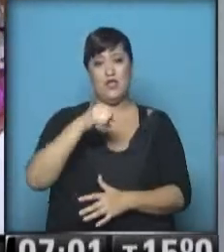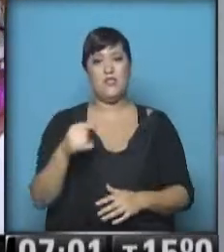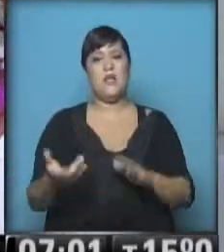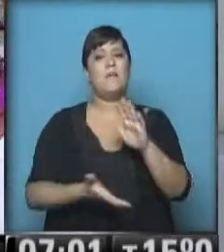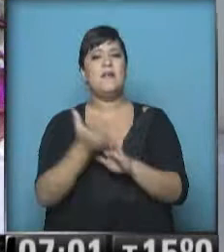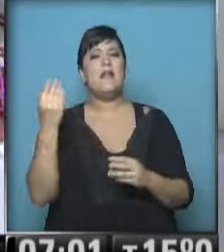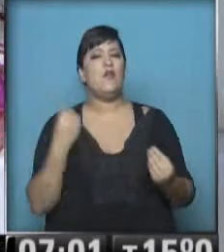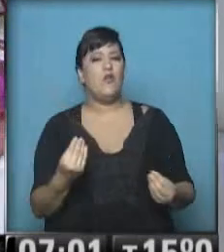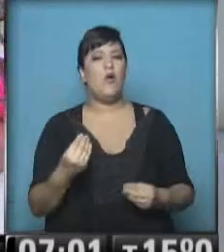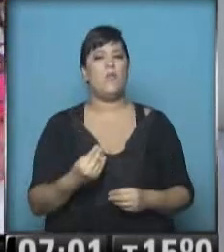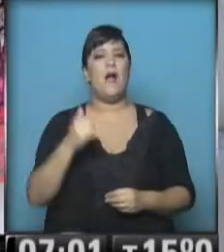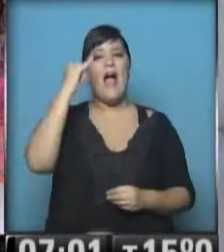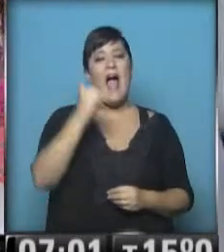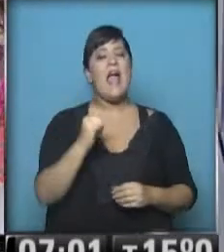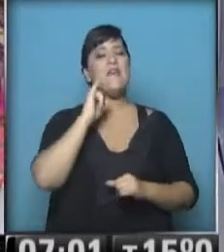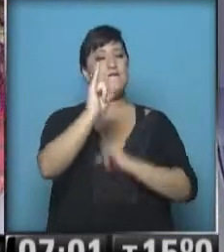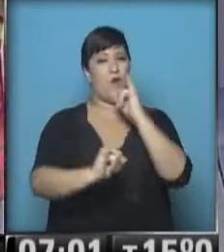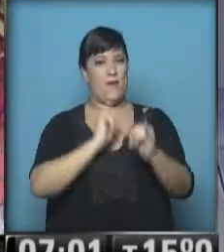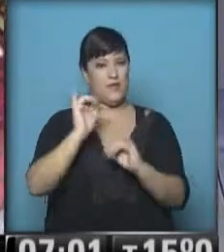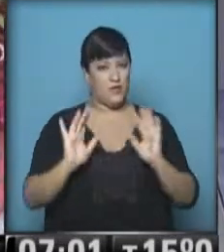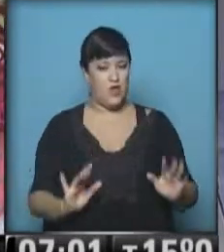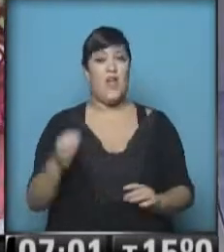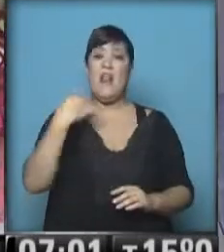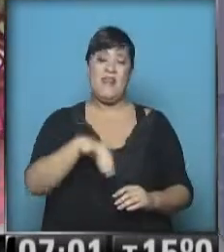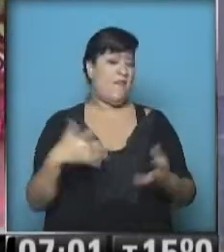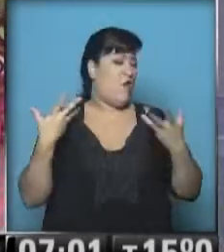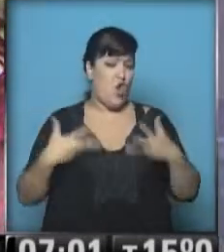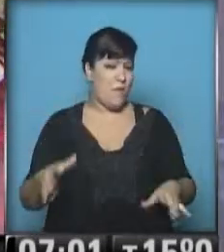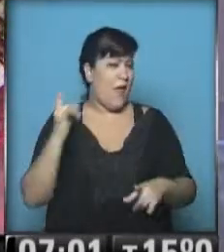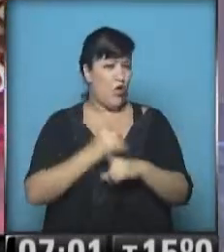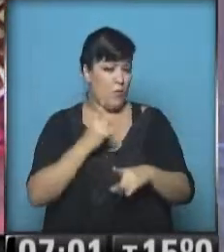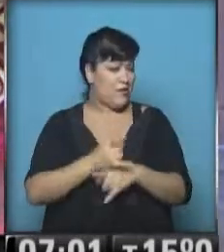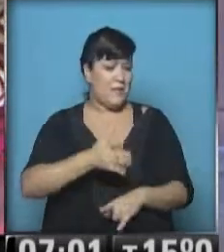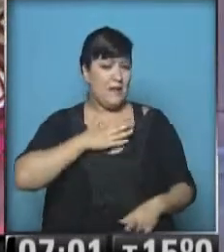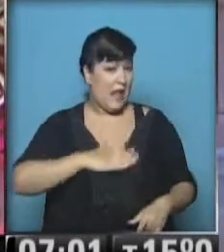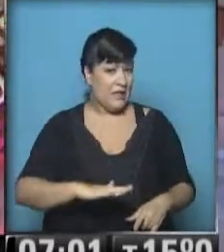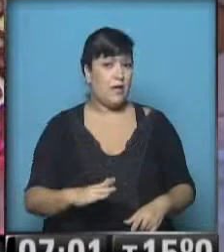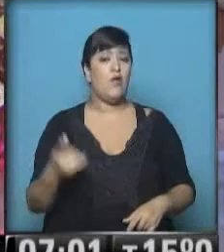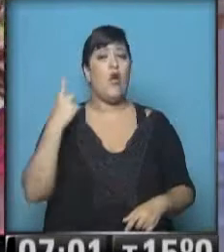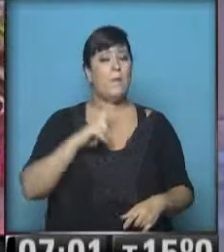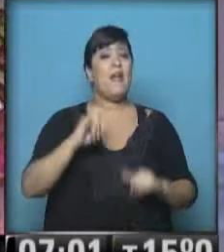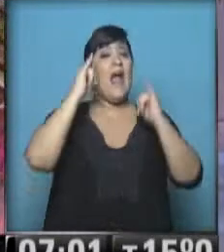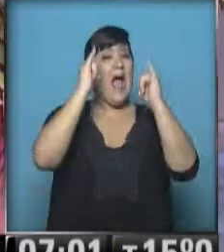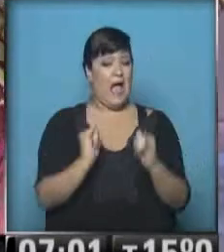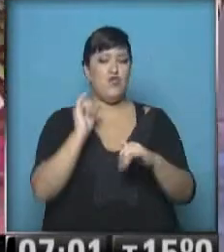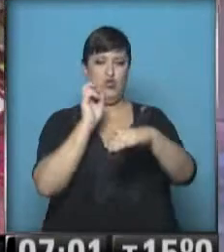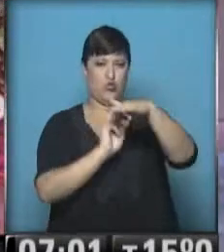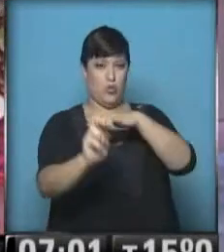un dato para hoy? Tengo un dato. A ver, salga normal, como siempre, con tranquilidad, hay subtes.